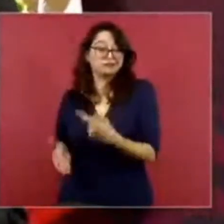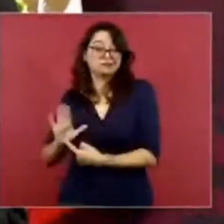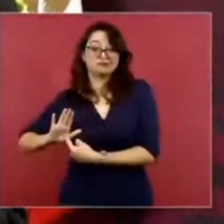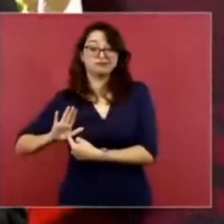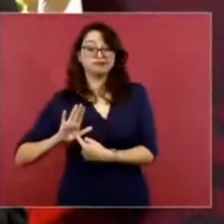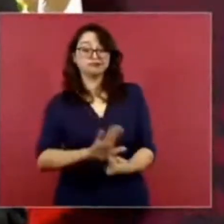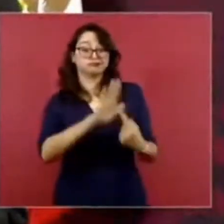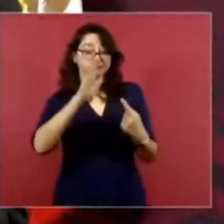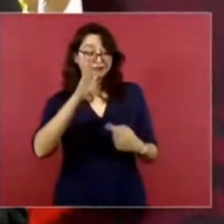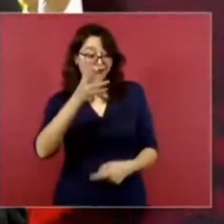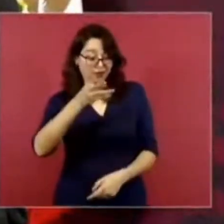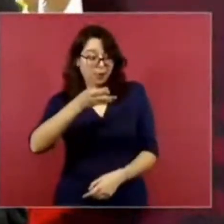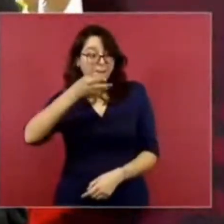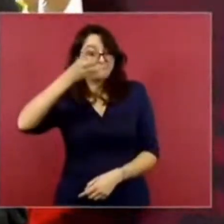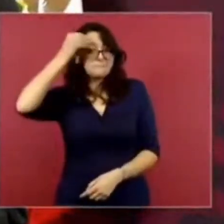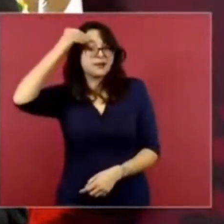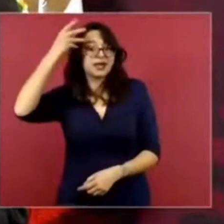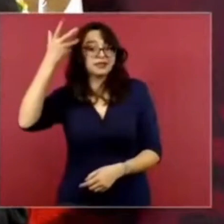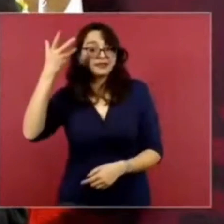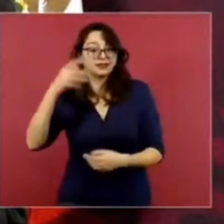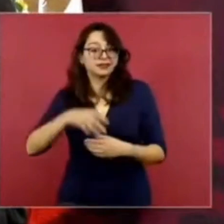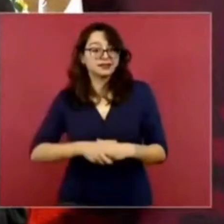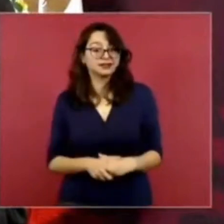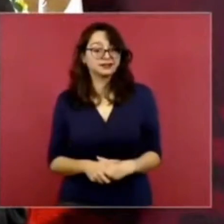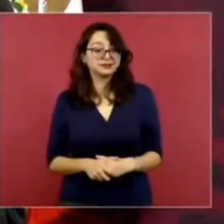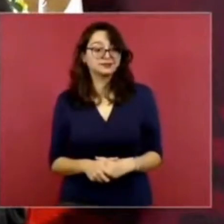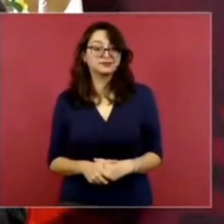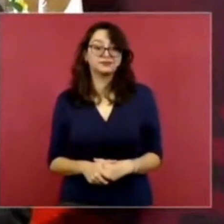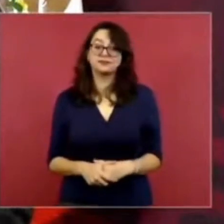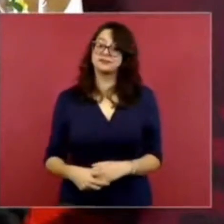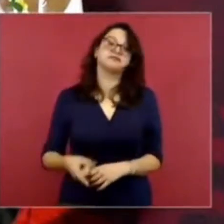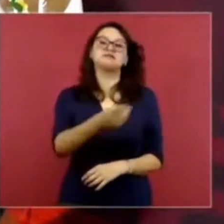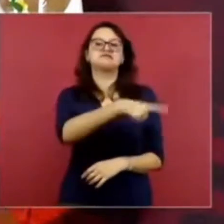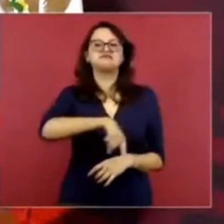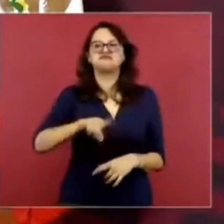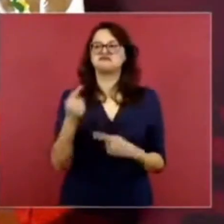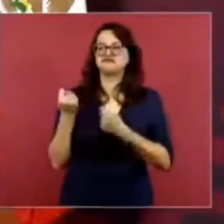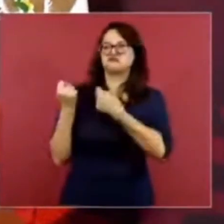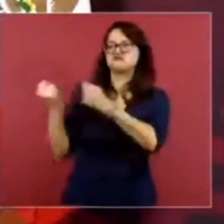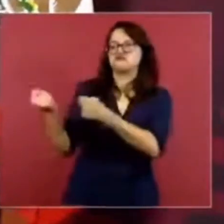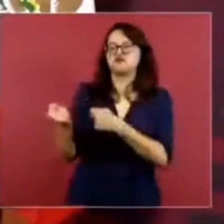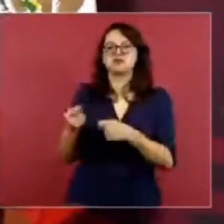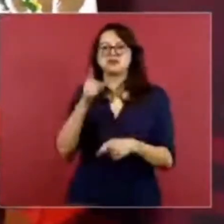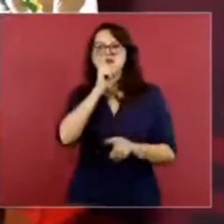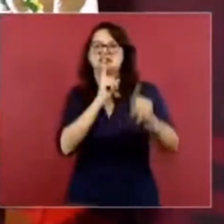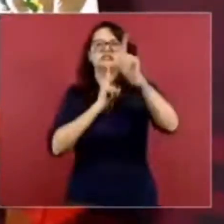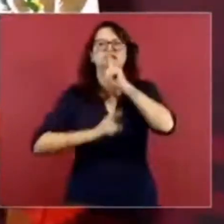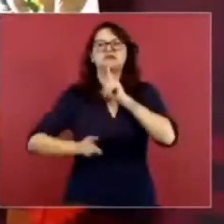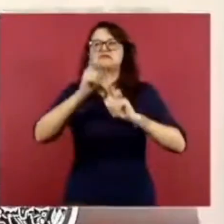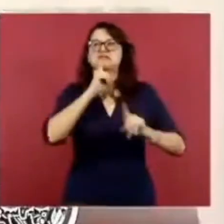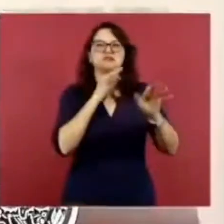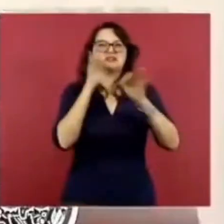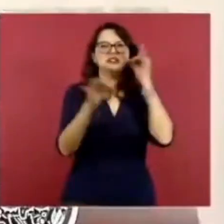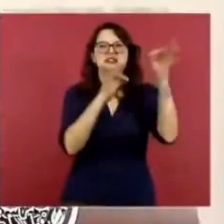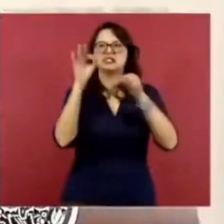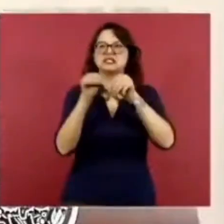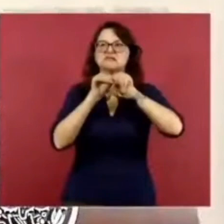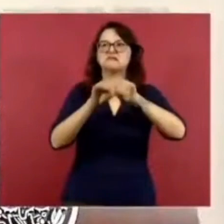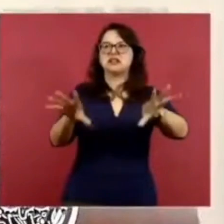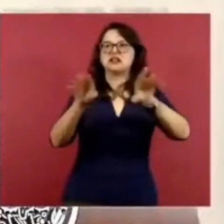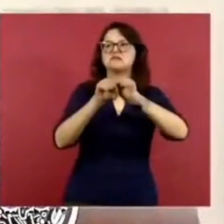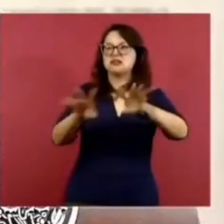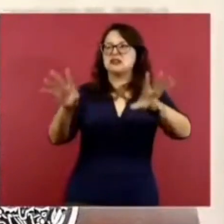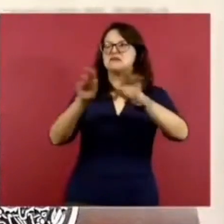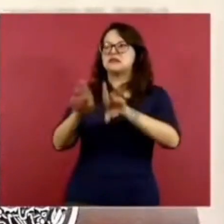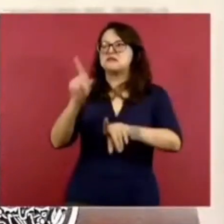del periodismo. De la calumnia, cuando no mancha, tizna. Ayer que